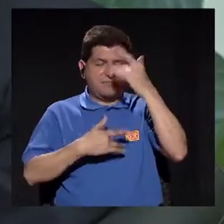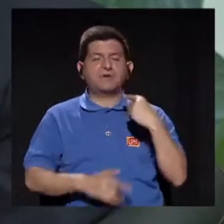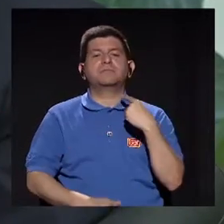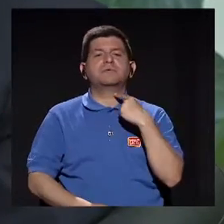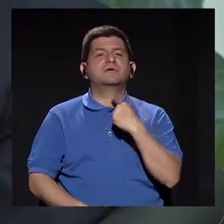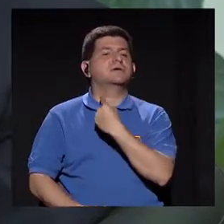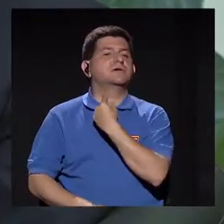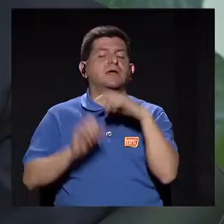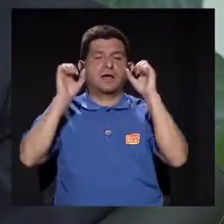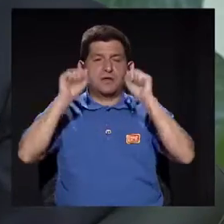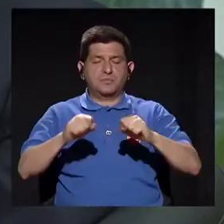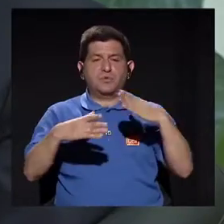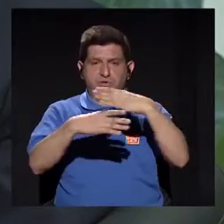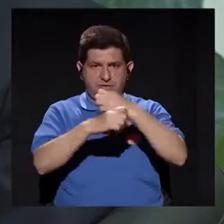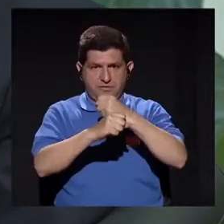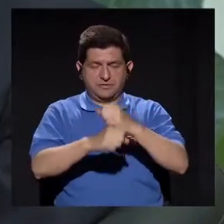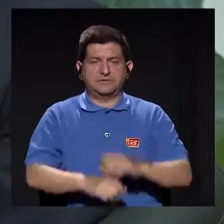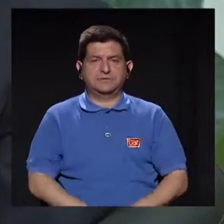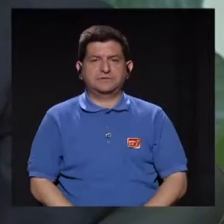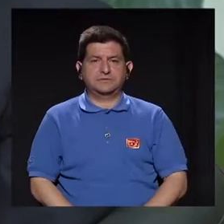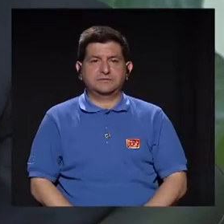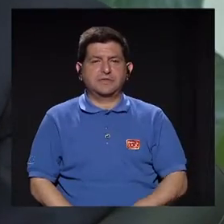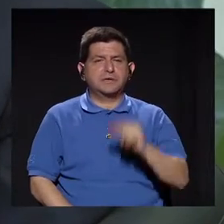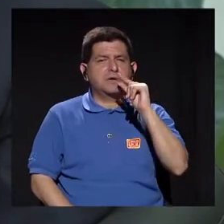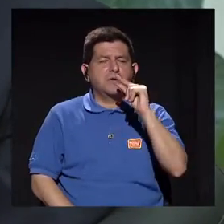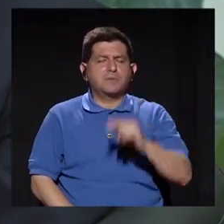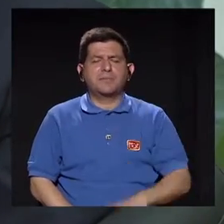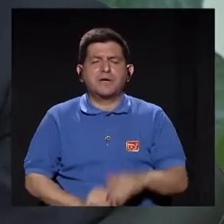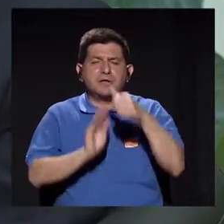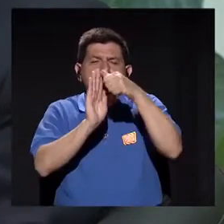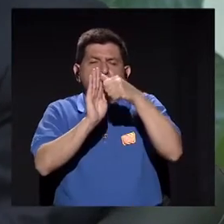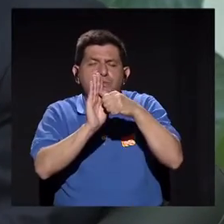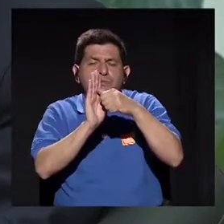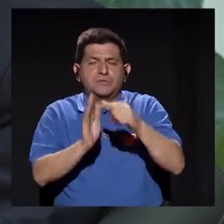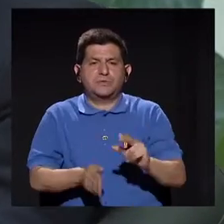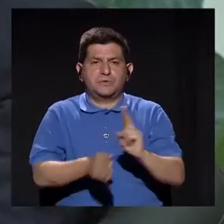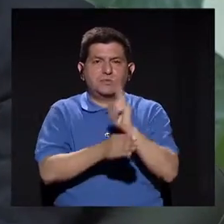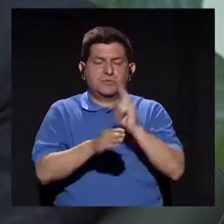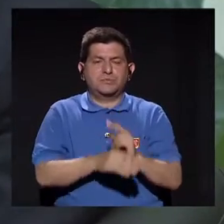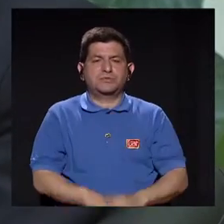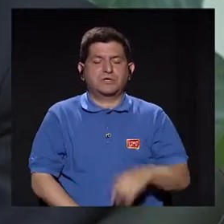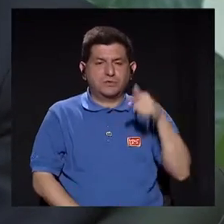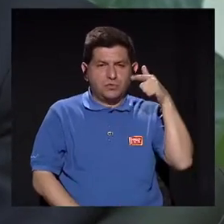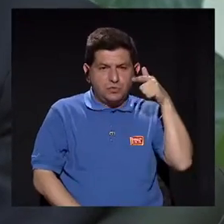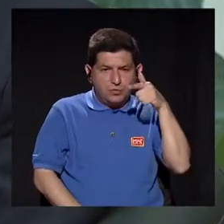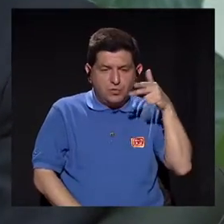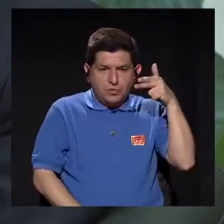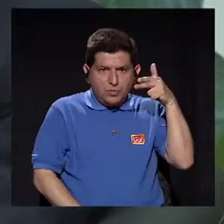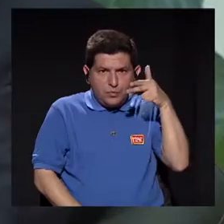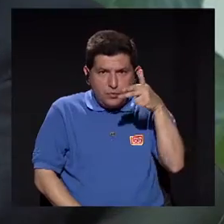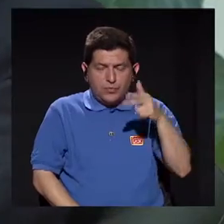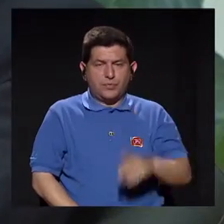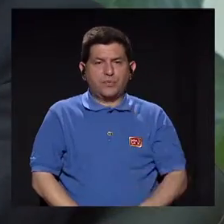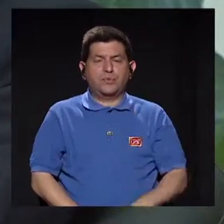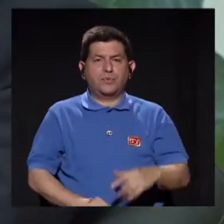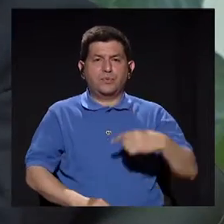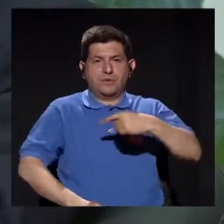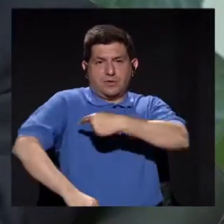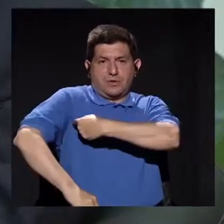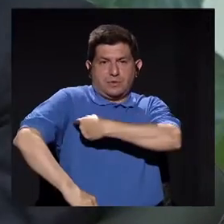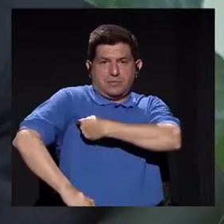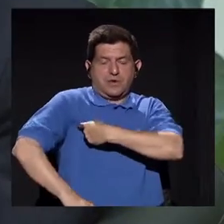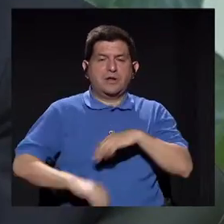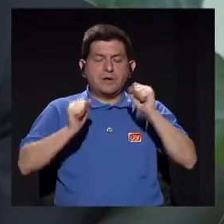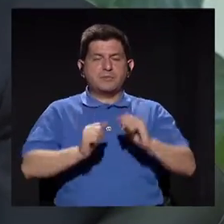podemos realizar mediante pequeñas incisiones utilizando cámaras y desde la axila